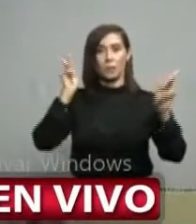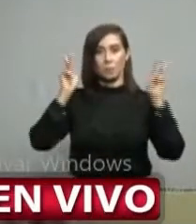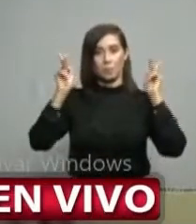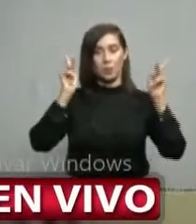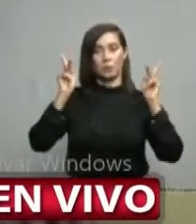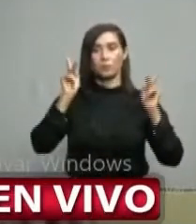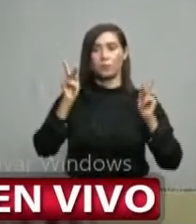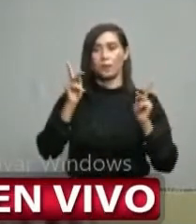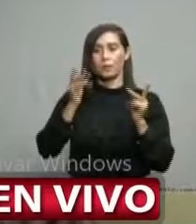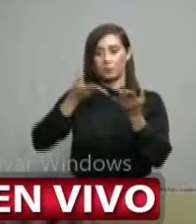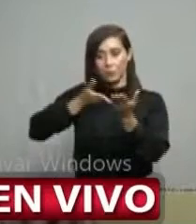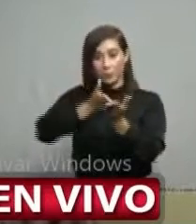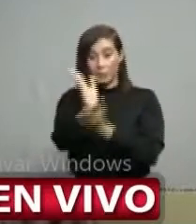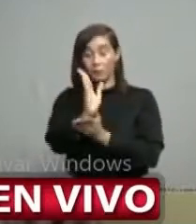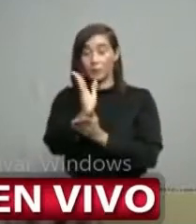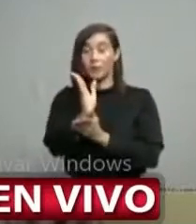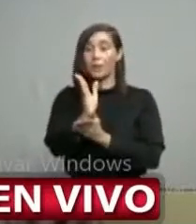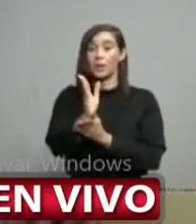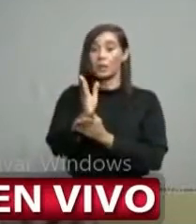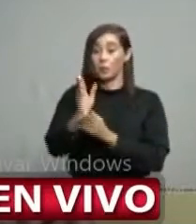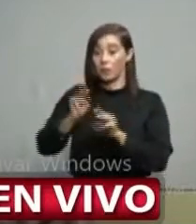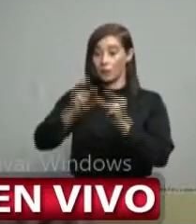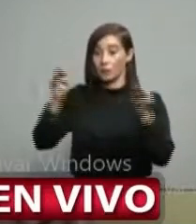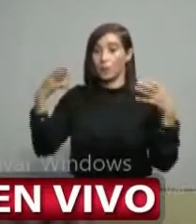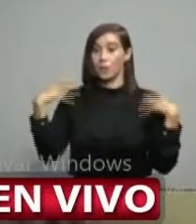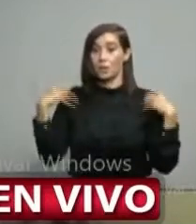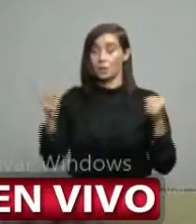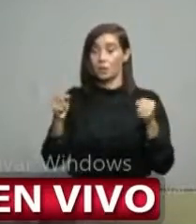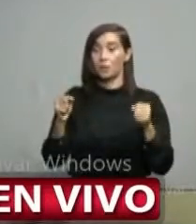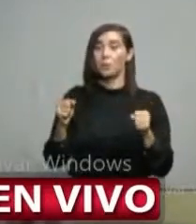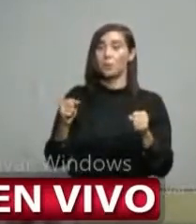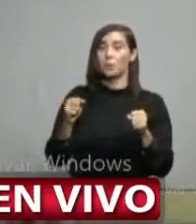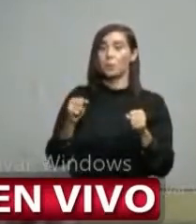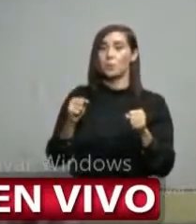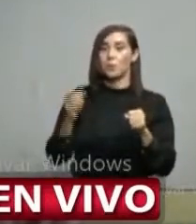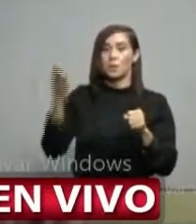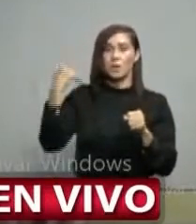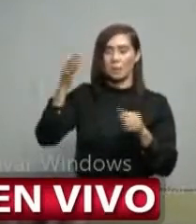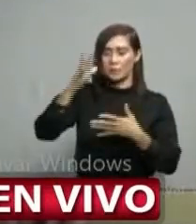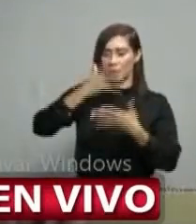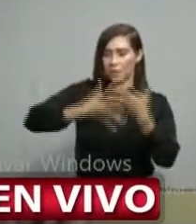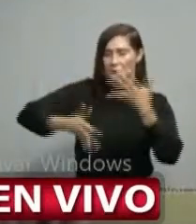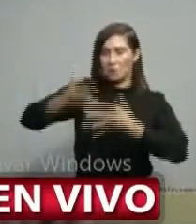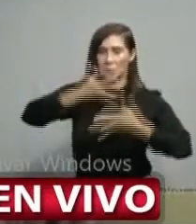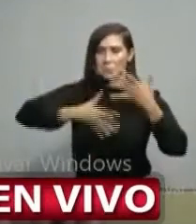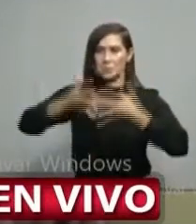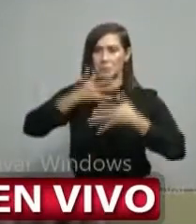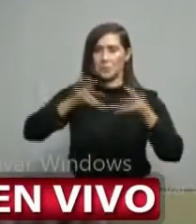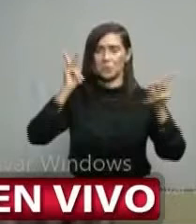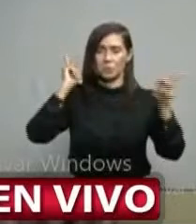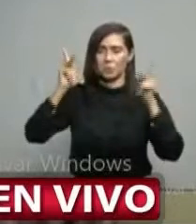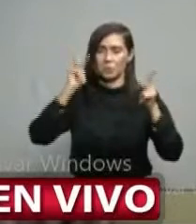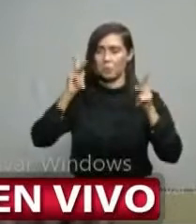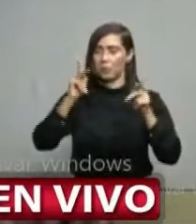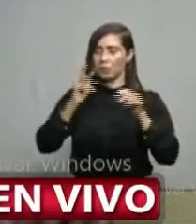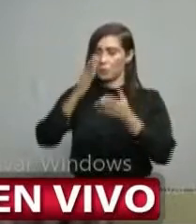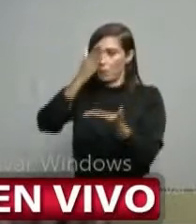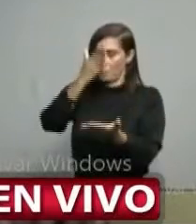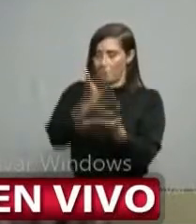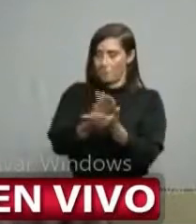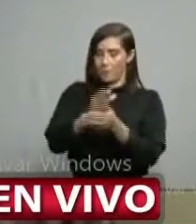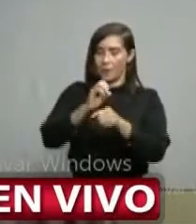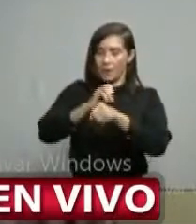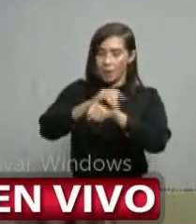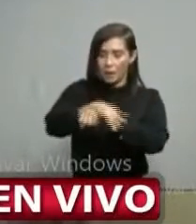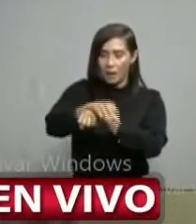Plata, que también se hizo una intervención, y a pesar del peregrino y de que ambos son de los municipios con mayor densidad